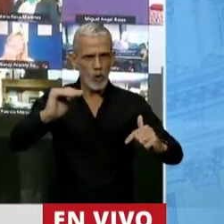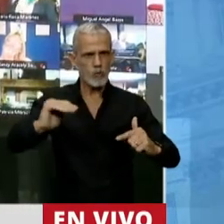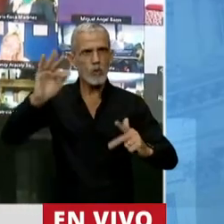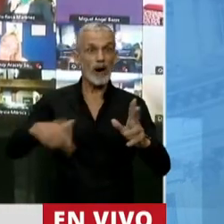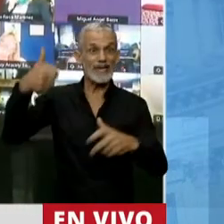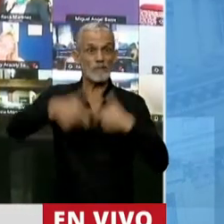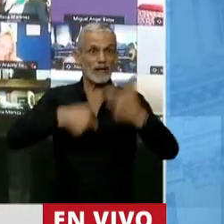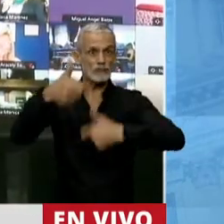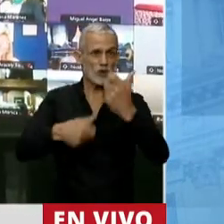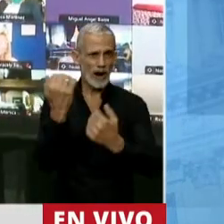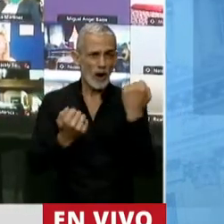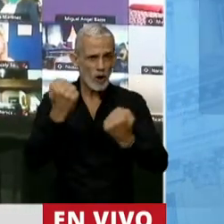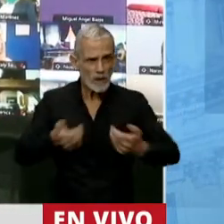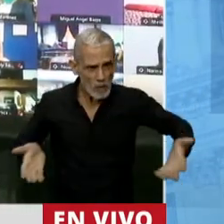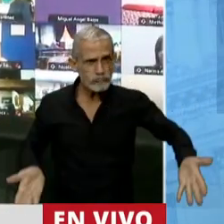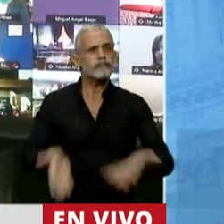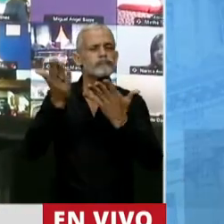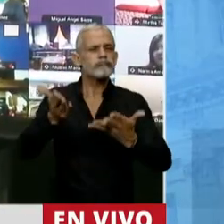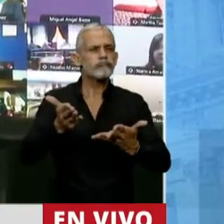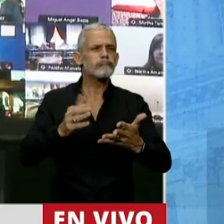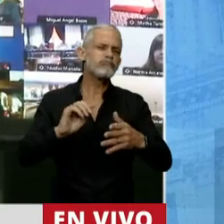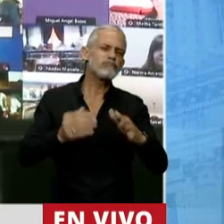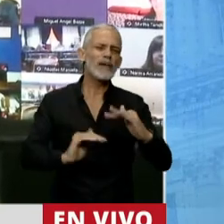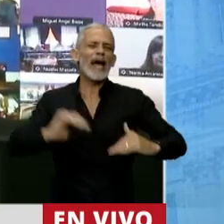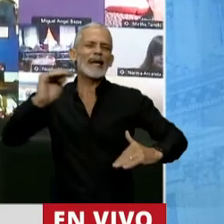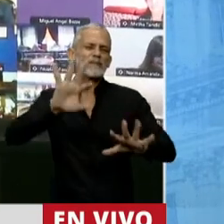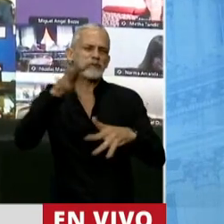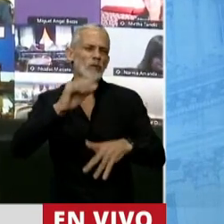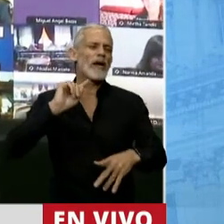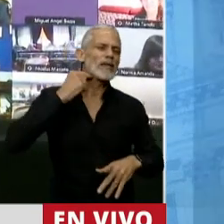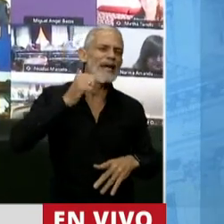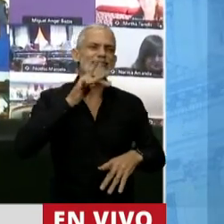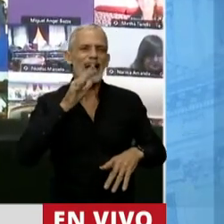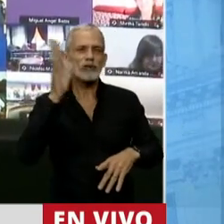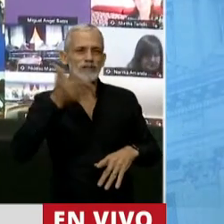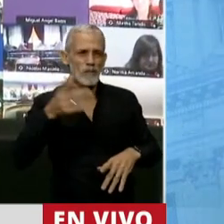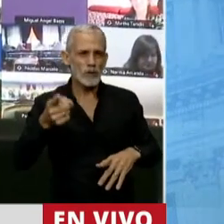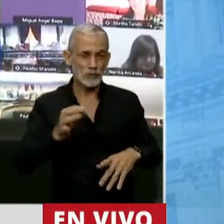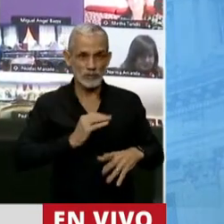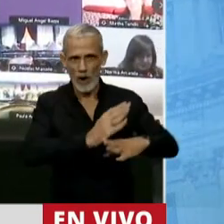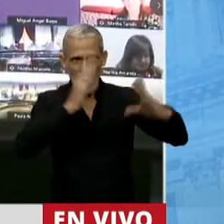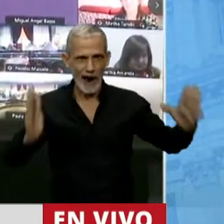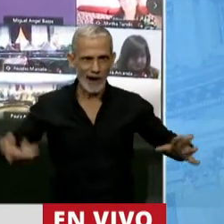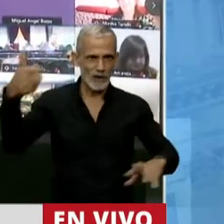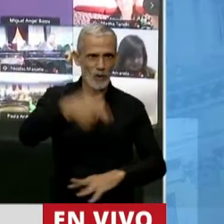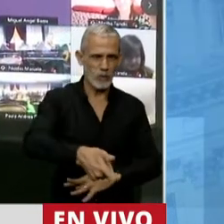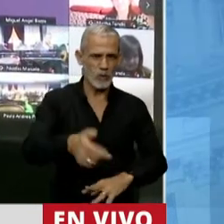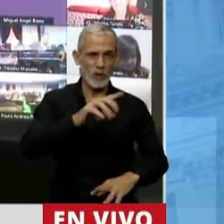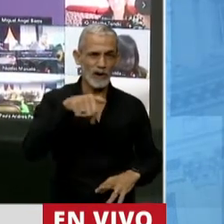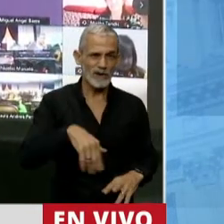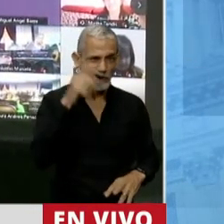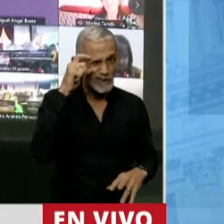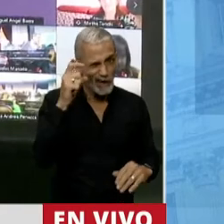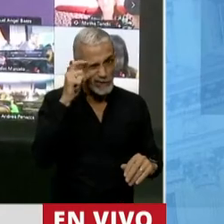inversión en la economía, eso implicaría crecer un 13, 14 por ciento de inversión además del magro 10 por ciento que